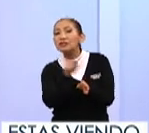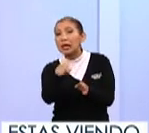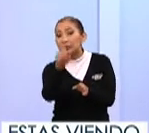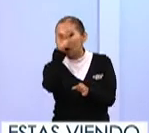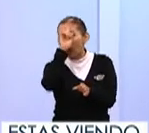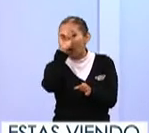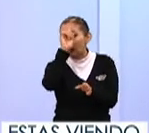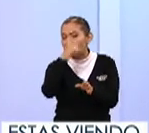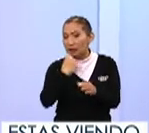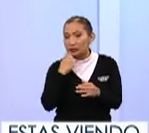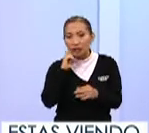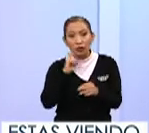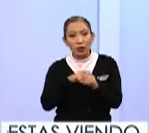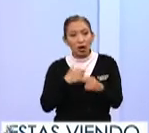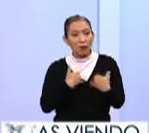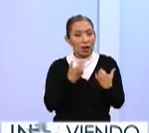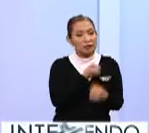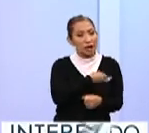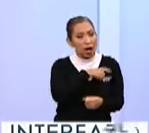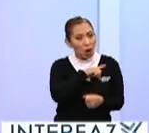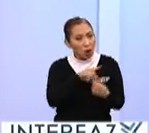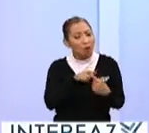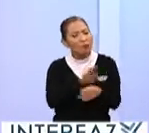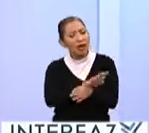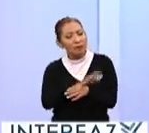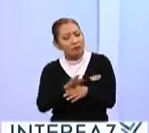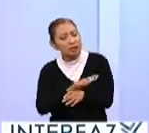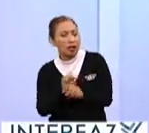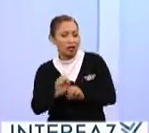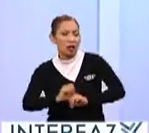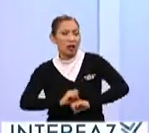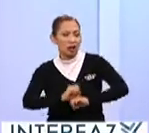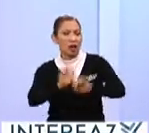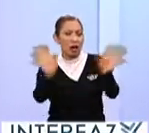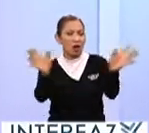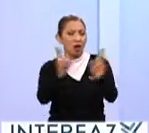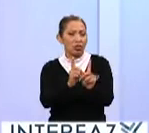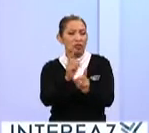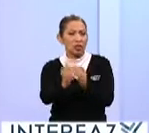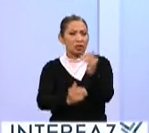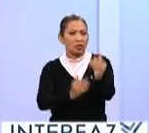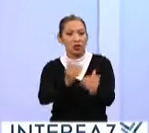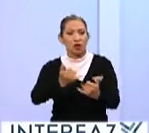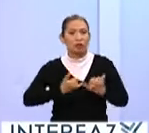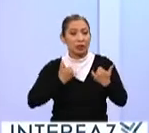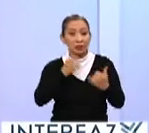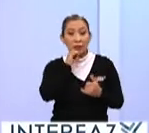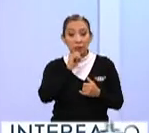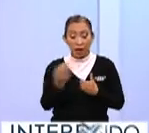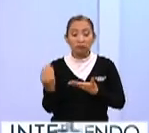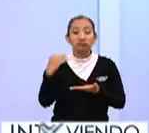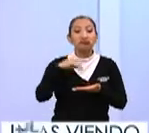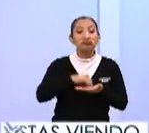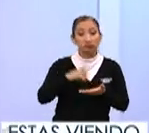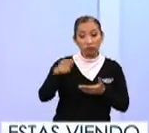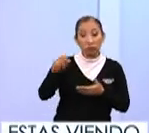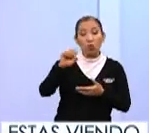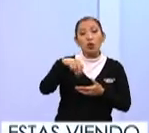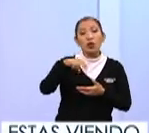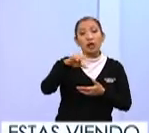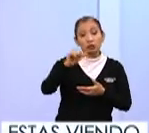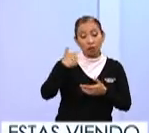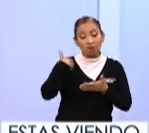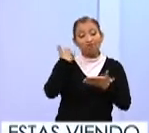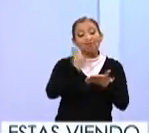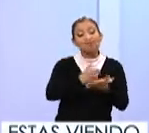trae esta orientación desde temprana edad, desde la salud, desde el bienestar y, por supuesto, el desarrollo del joven. También se ha involucrado fuertemente la UNESCO